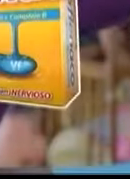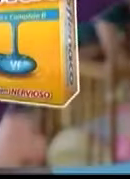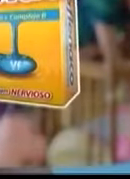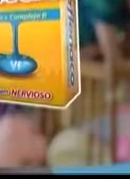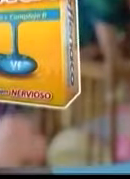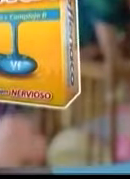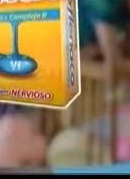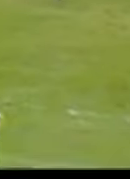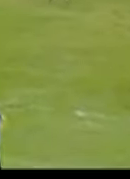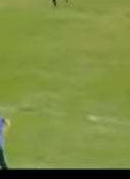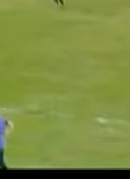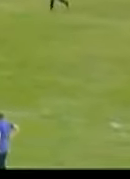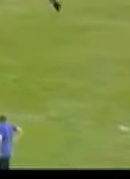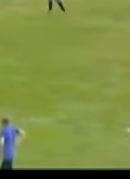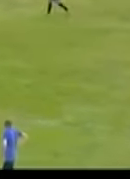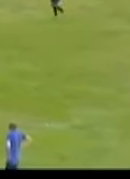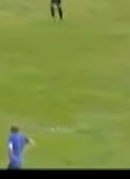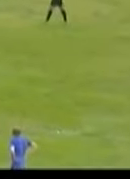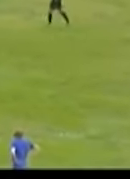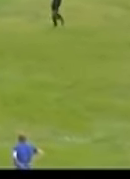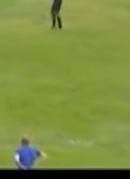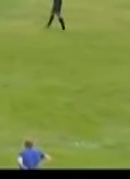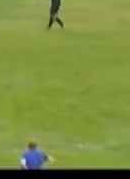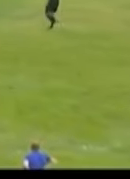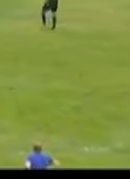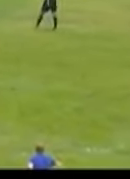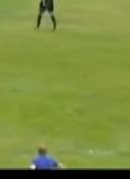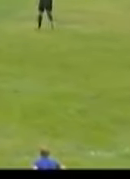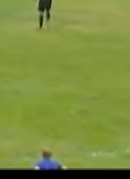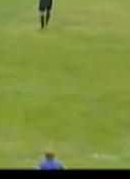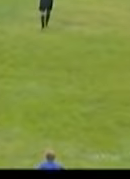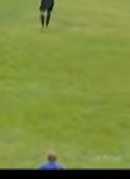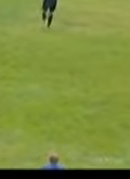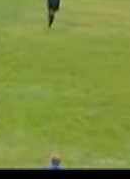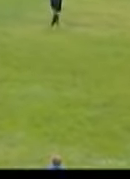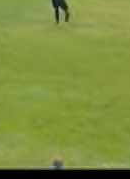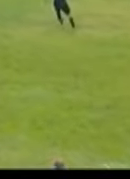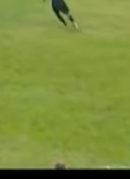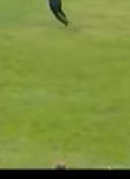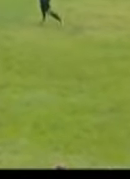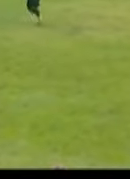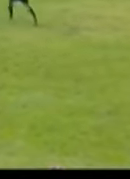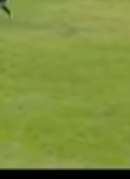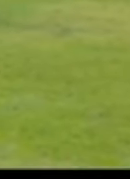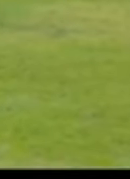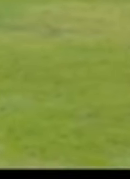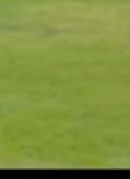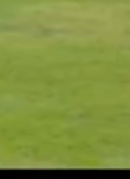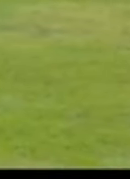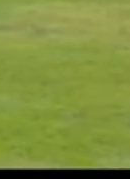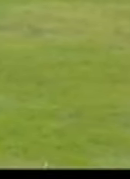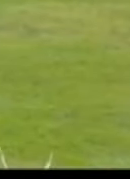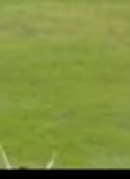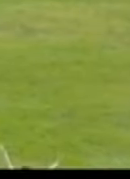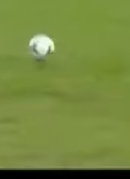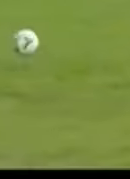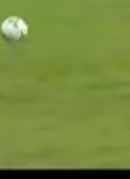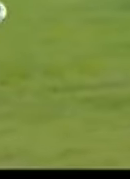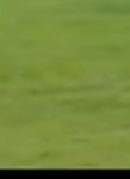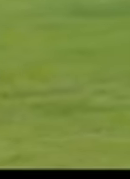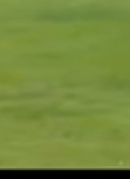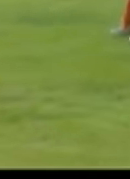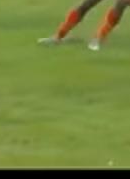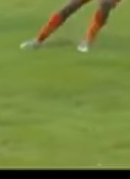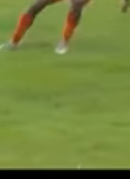Solución Presenta Esto Ocurrió En Un Partido De La Liga De Etiopía Y El Protagonista Fue Harrison Jesuc Portero De